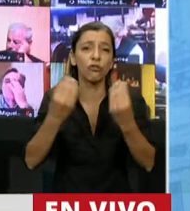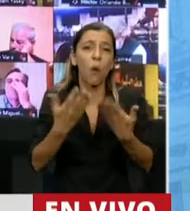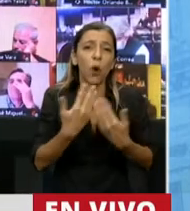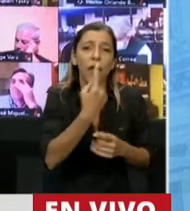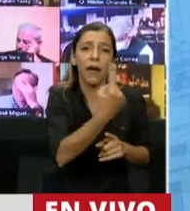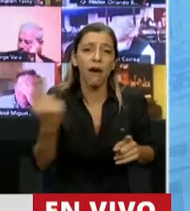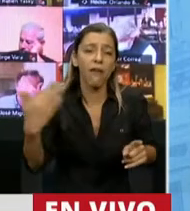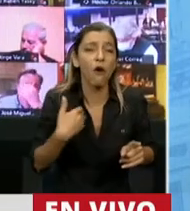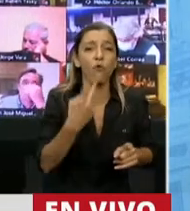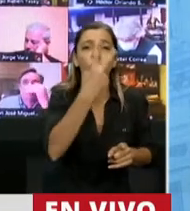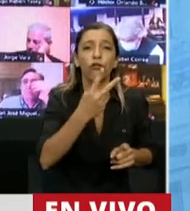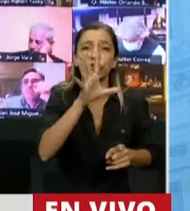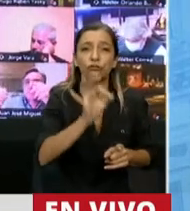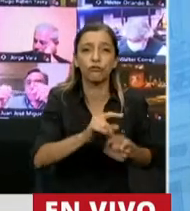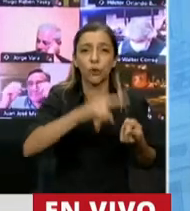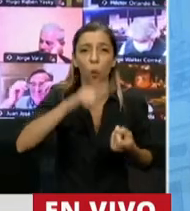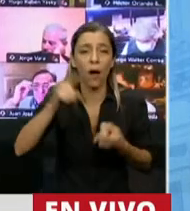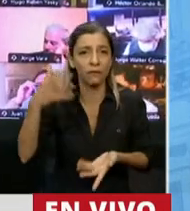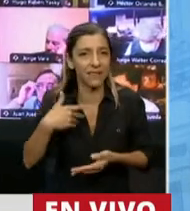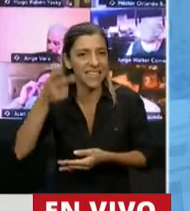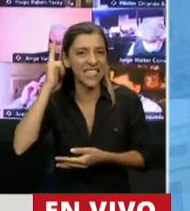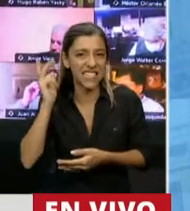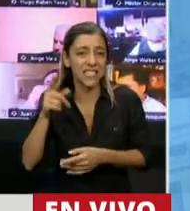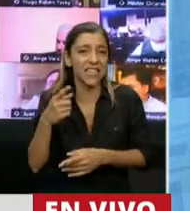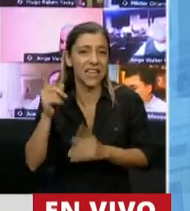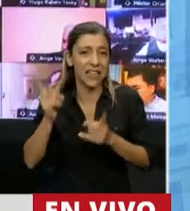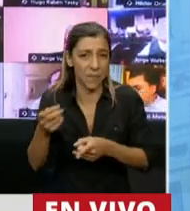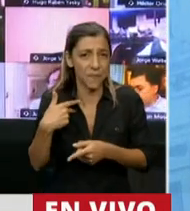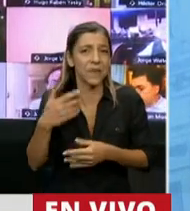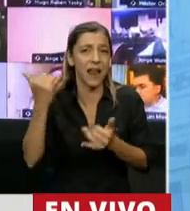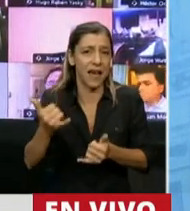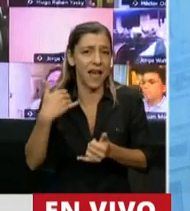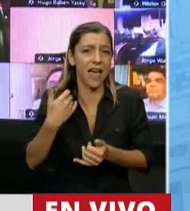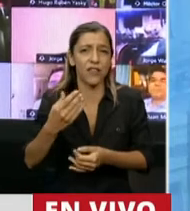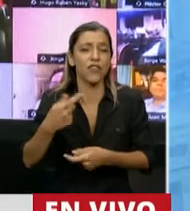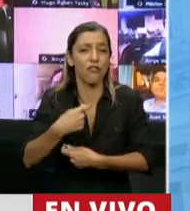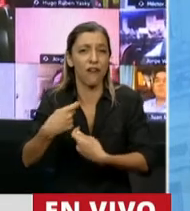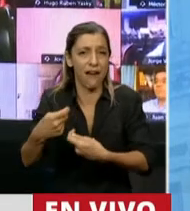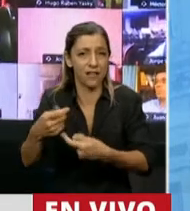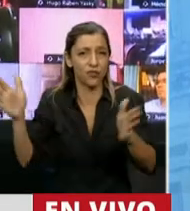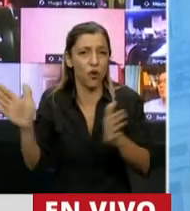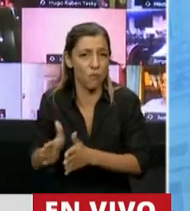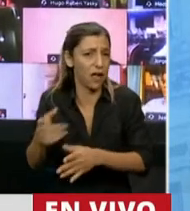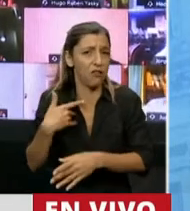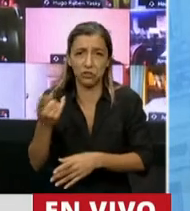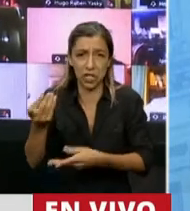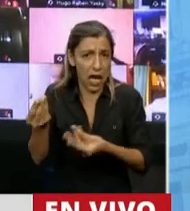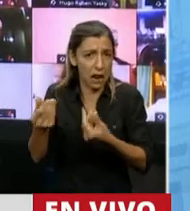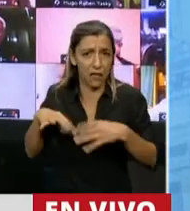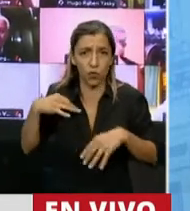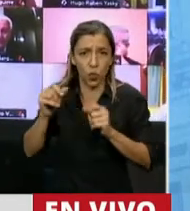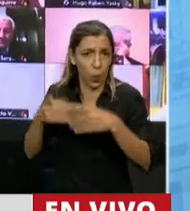nuestro vecino Chile tiene un consumo de 130 litros diarios. Y no tienen por eso una peor calidad de vida. Quiere decir que algo estamos